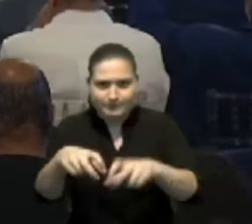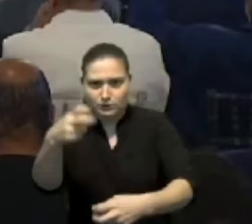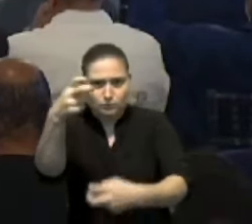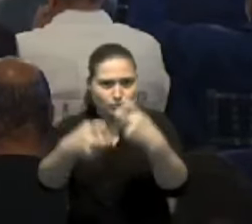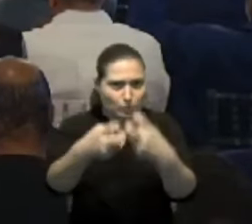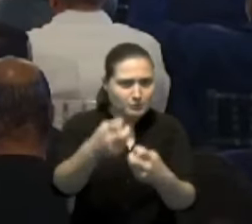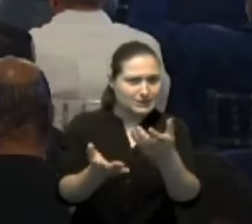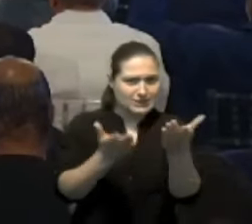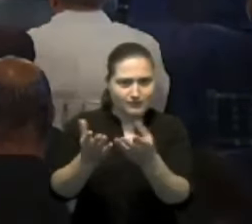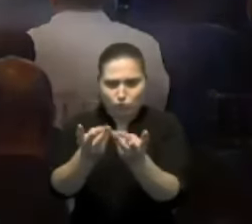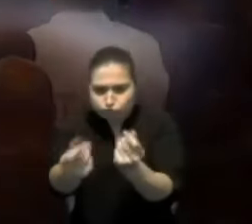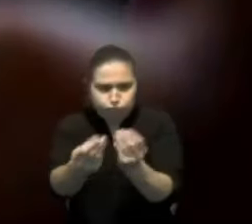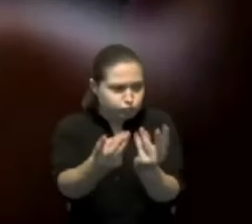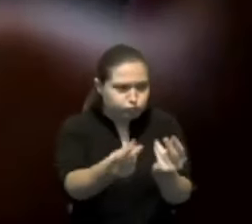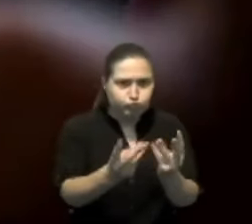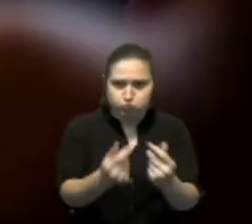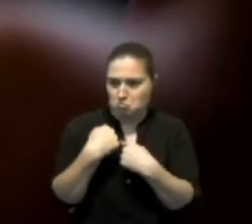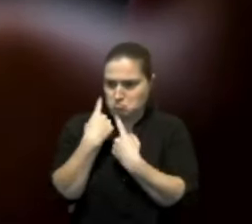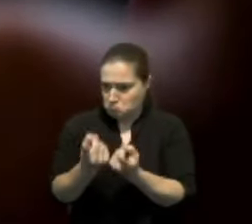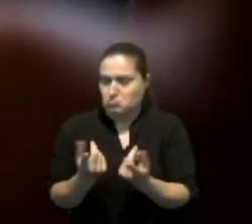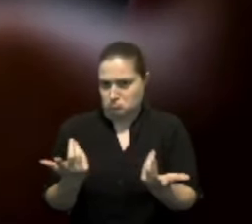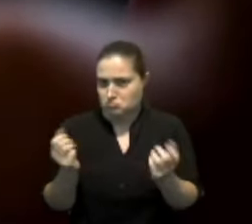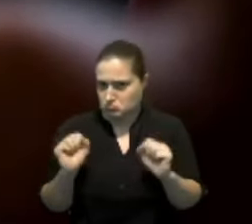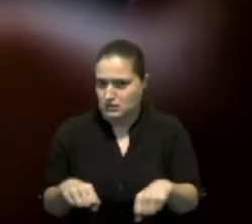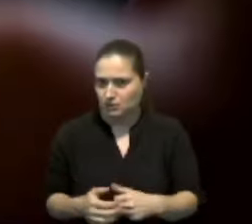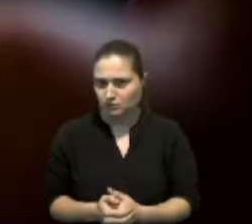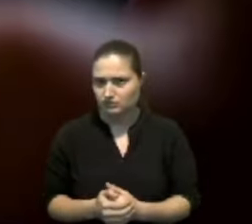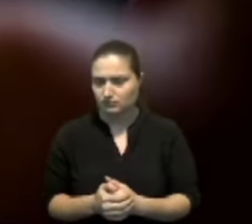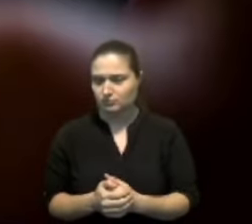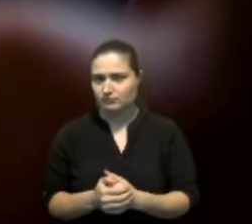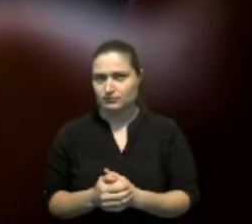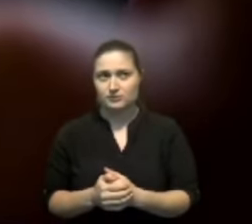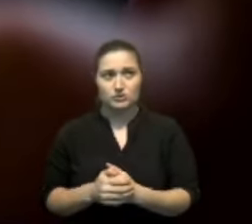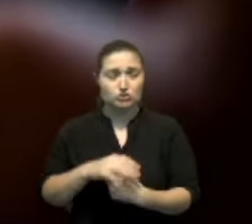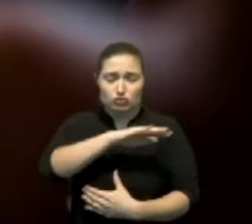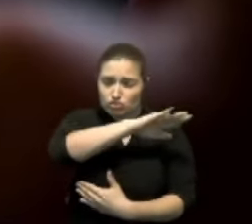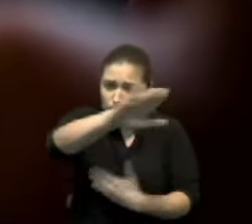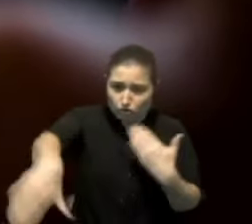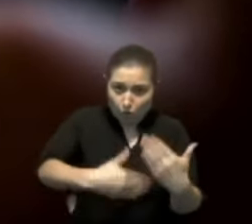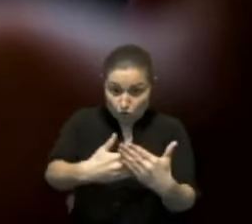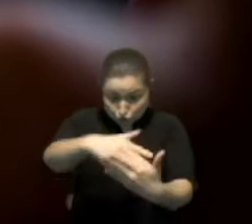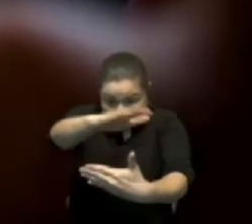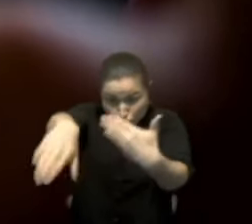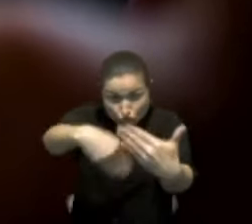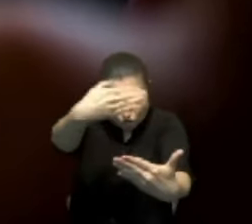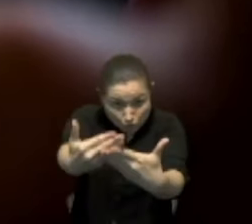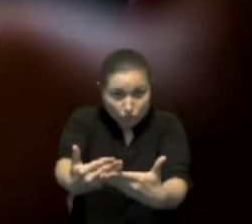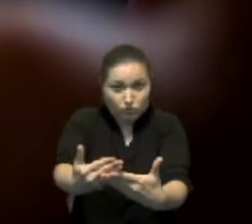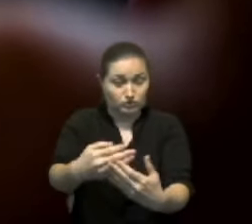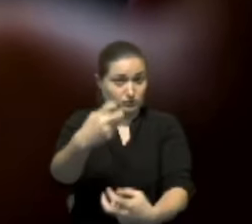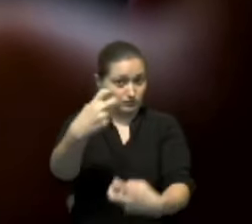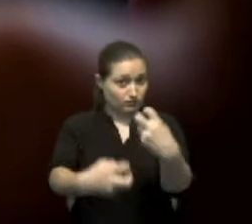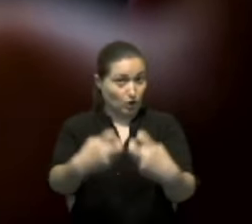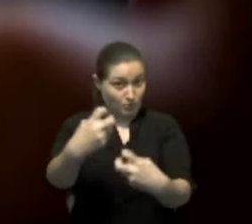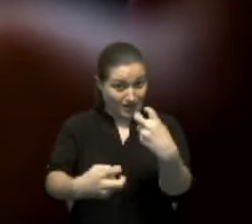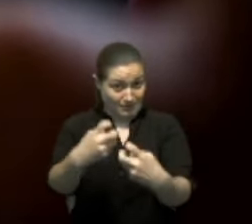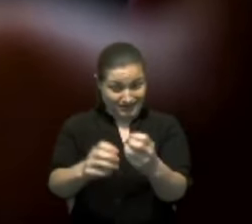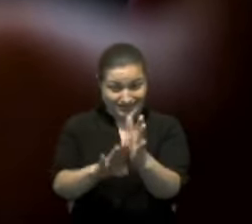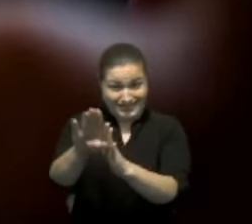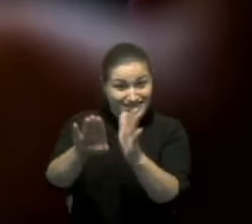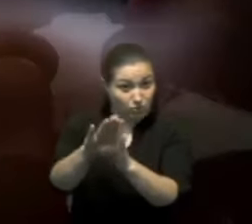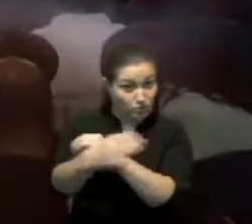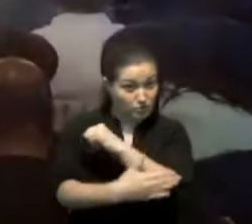servicios básicos de la población. Todos, absolutamente todos, los problemas del desarrollo de un país